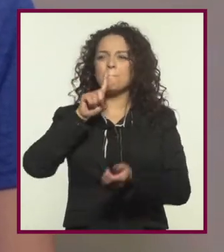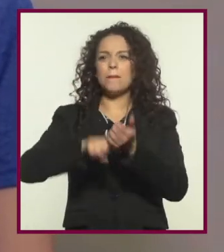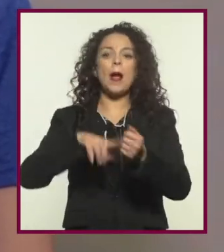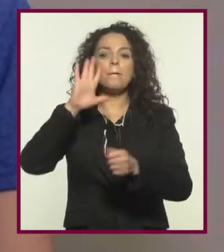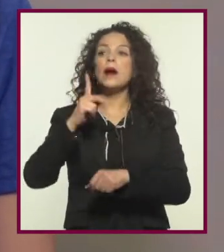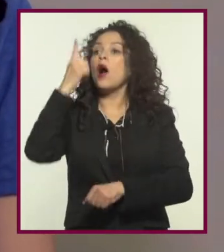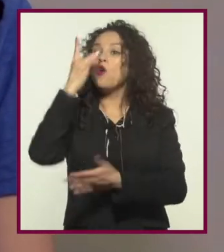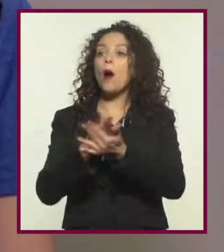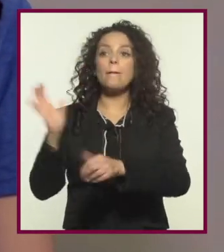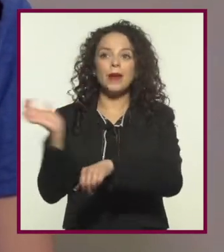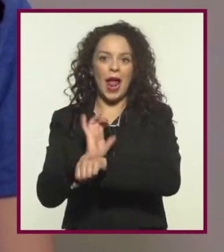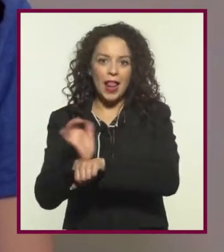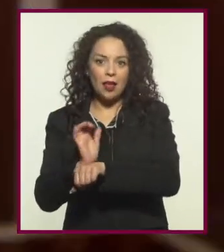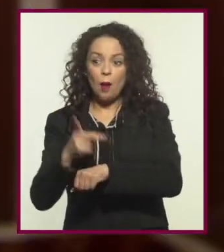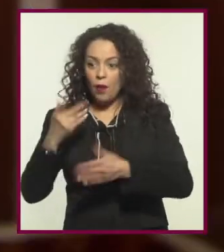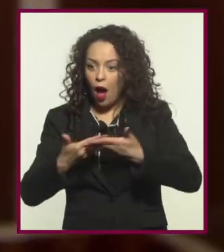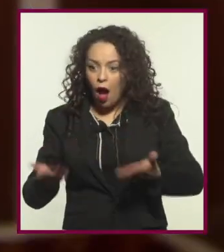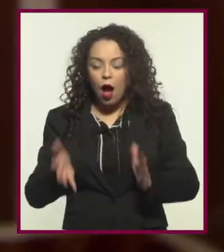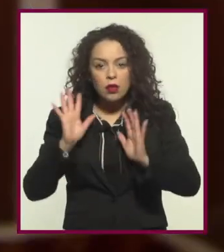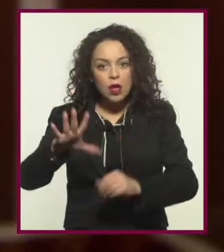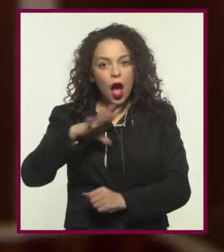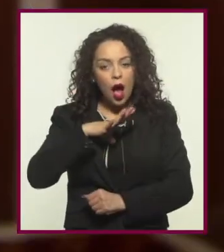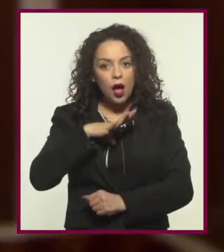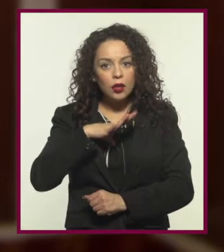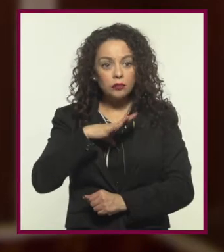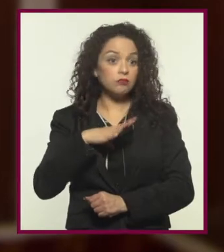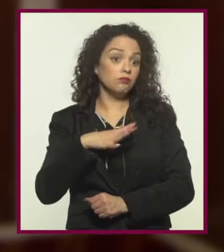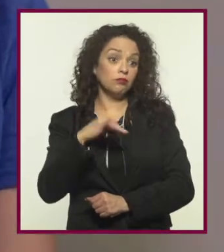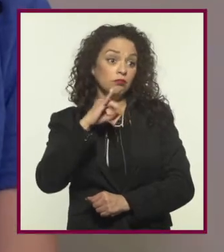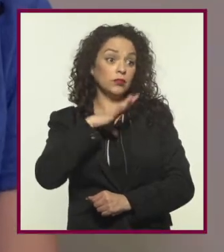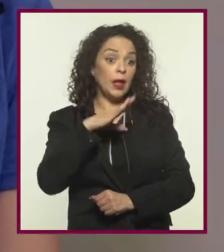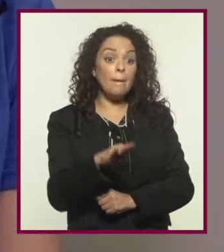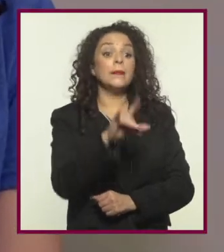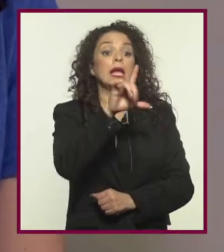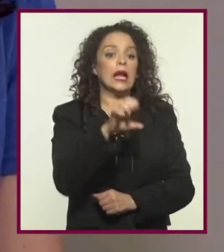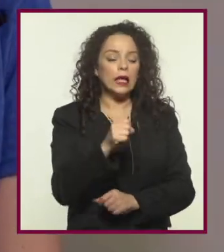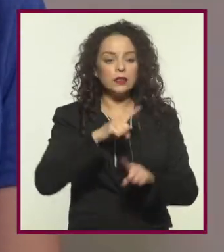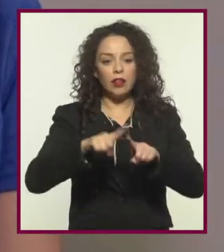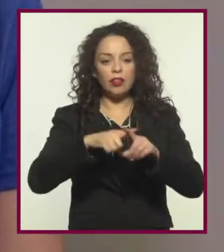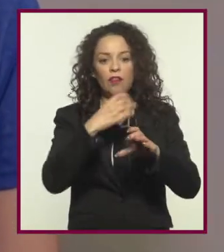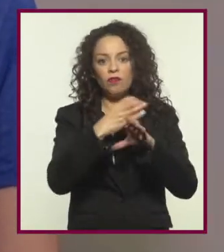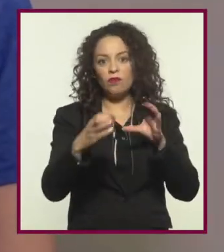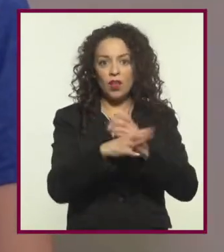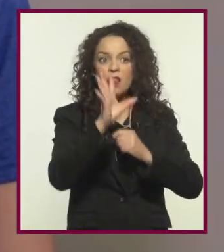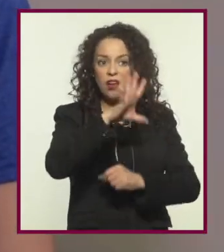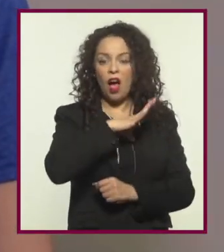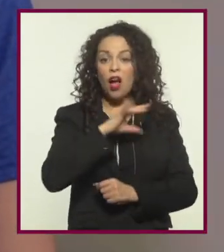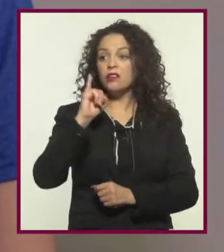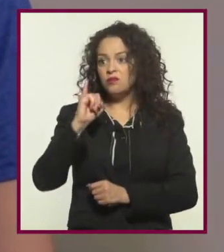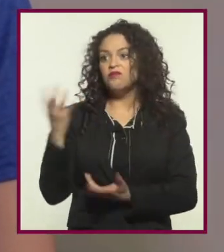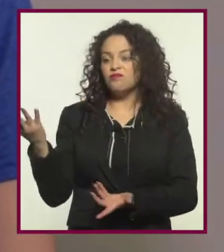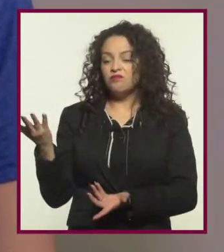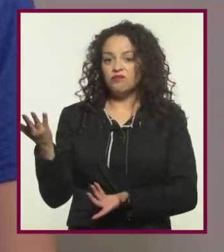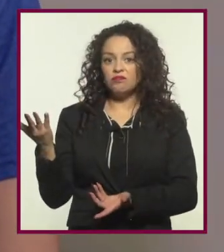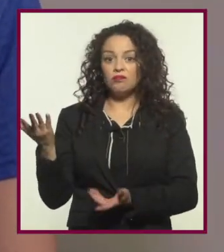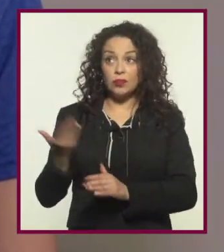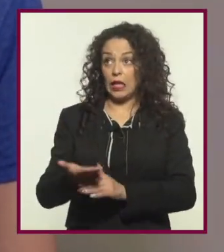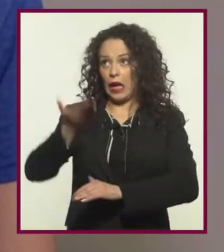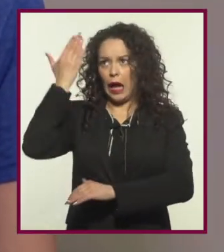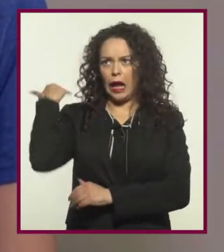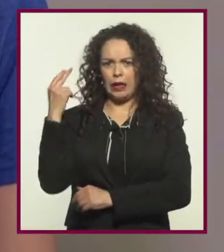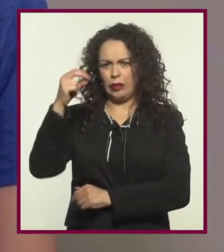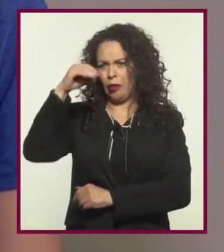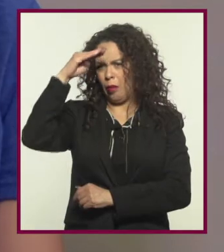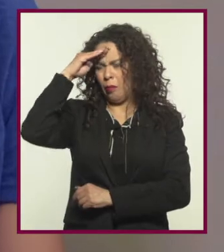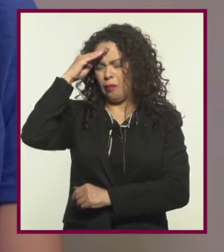y ahora ya existen. Pues hay miles de cosas que han sido así, ¿no? Sí, cosas que ahora nos parecen súper normales y antes ni siquiera